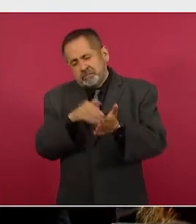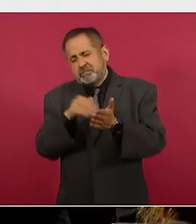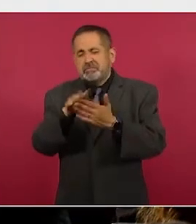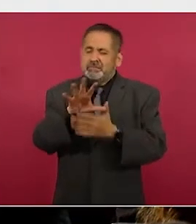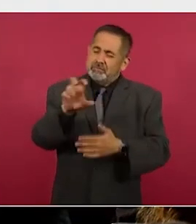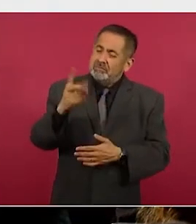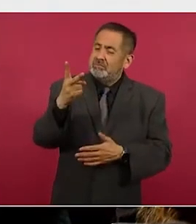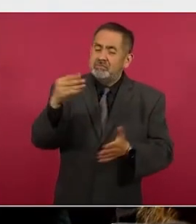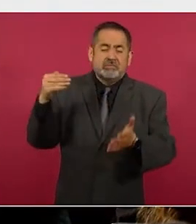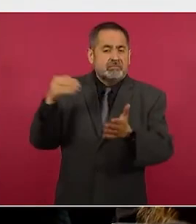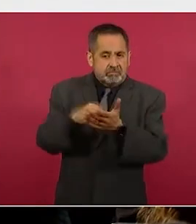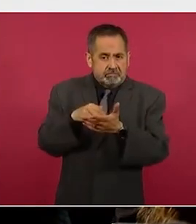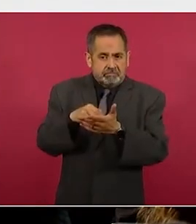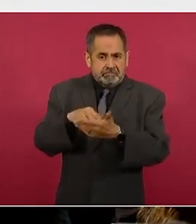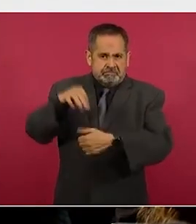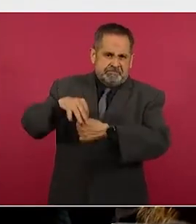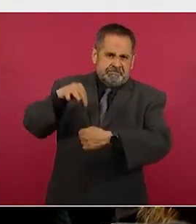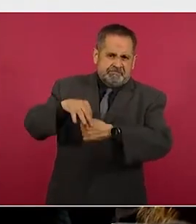mil votos.